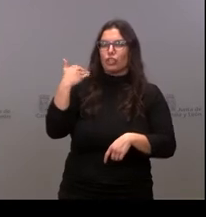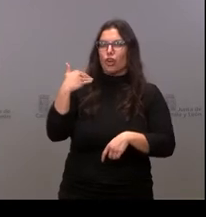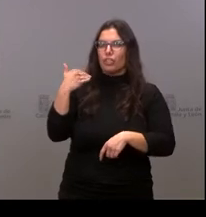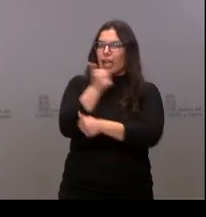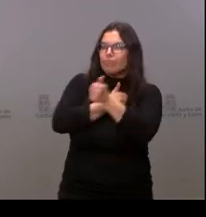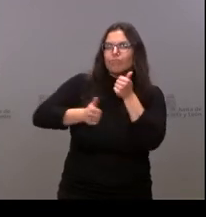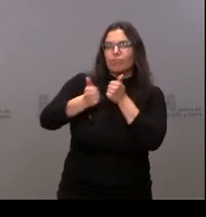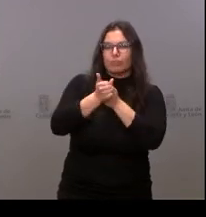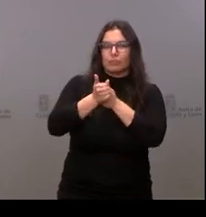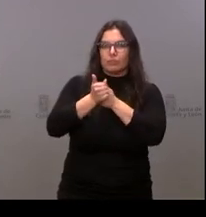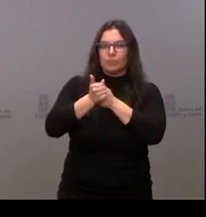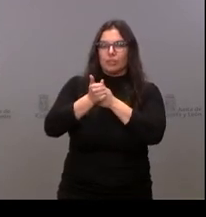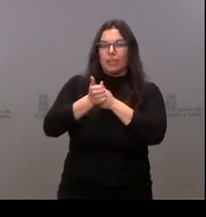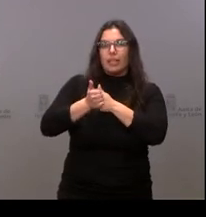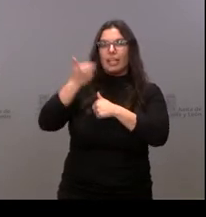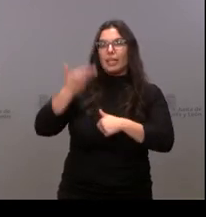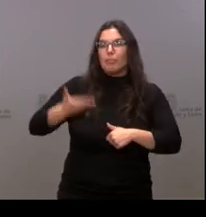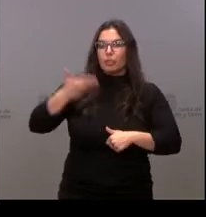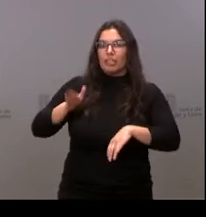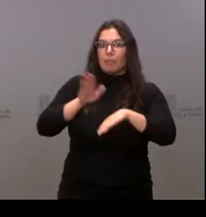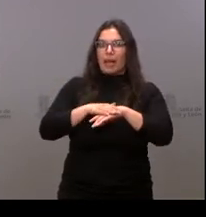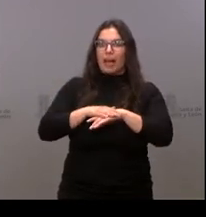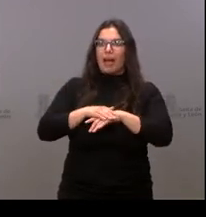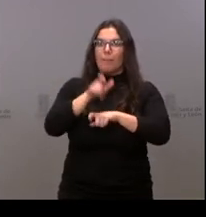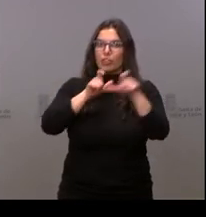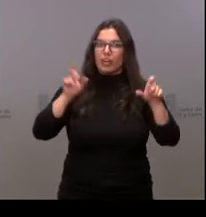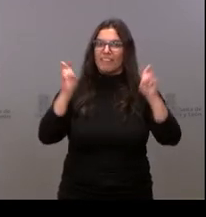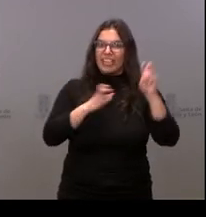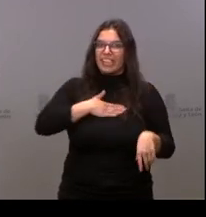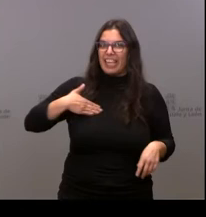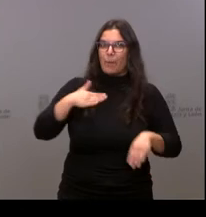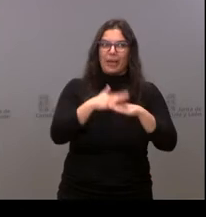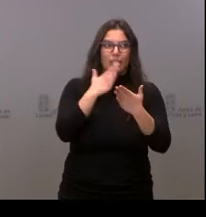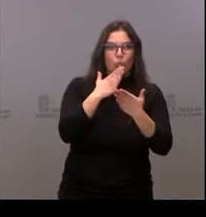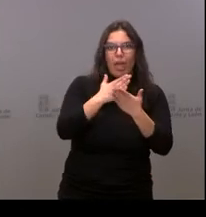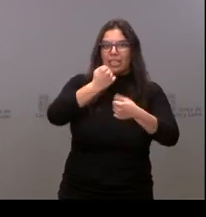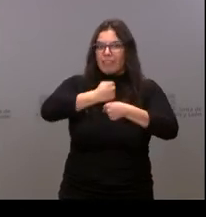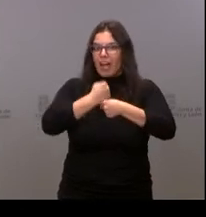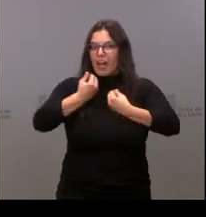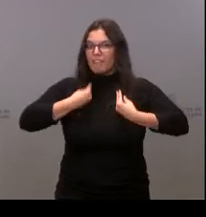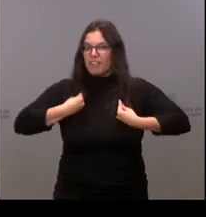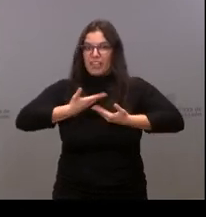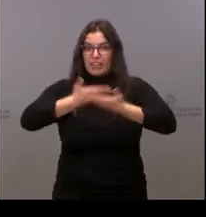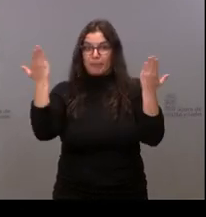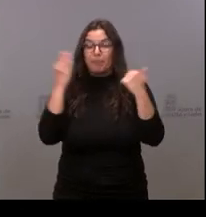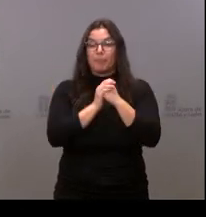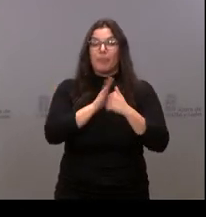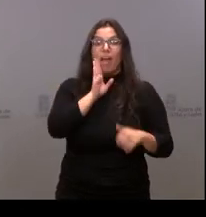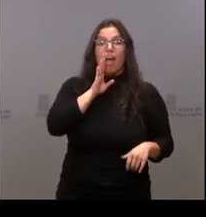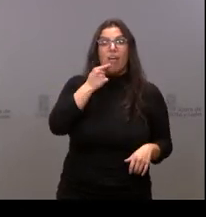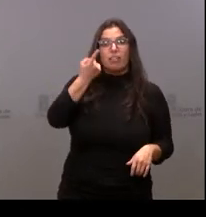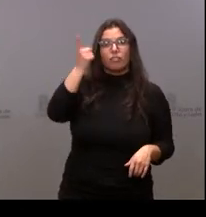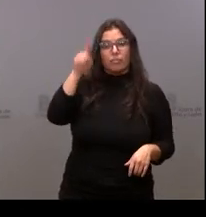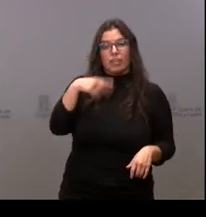estudiar, también para trabajar, también, por supuesto, para vivir. Ya he mencionado antes el compromiso